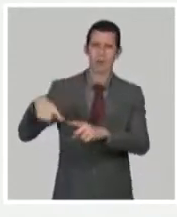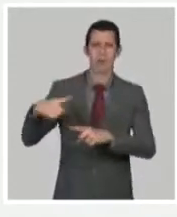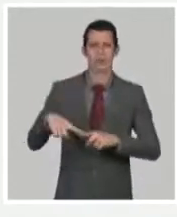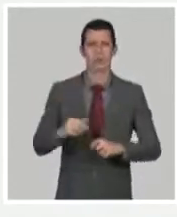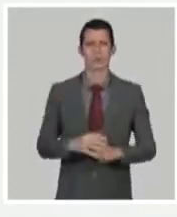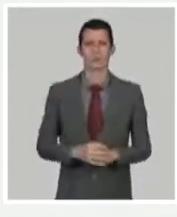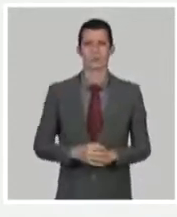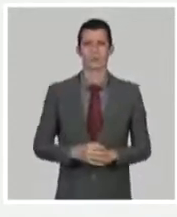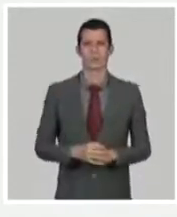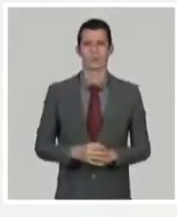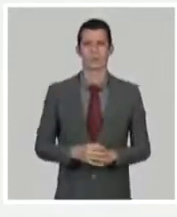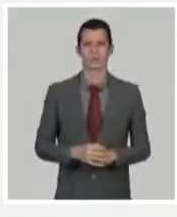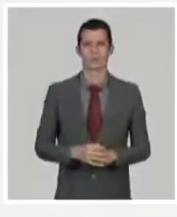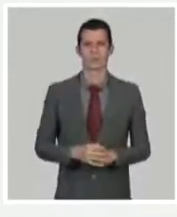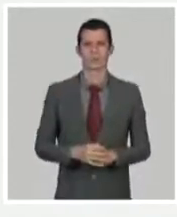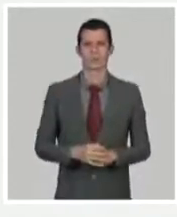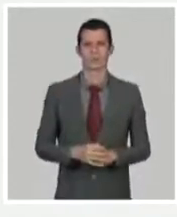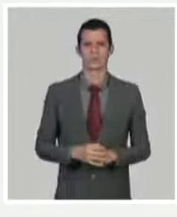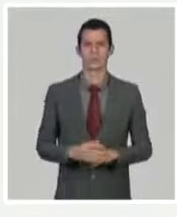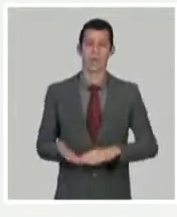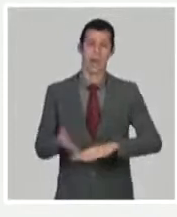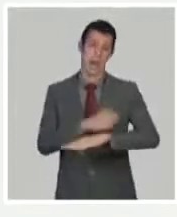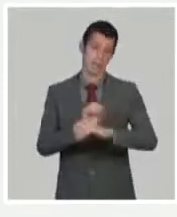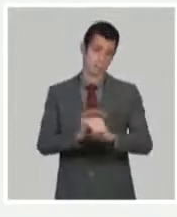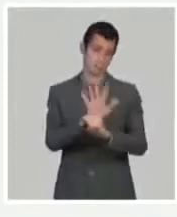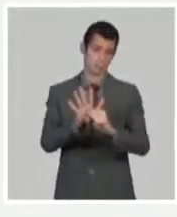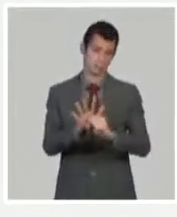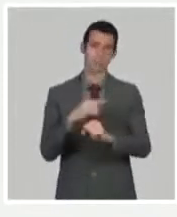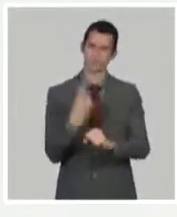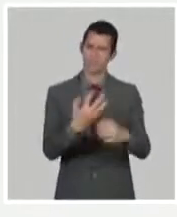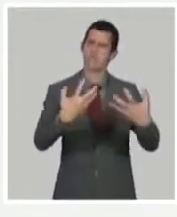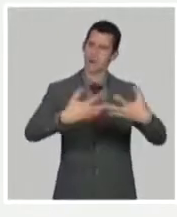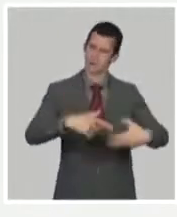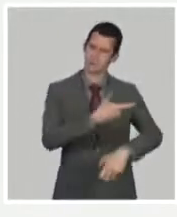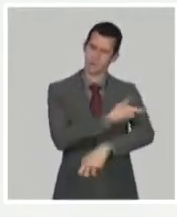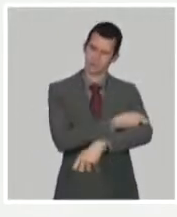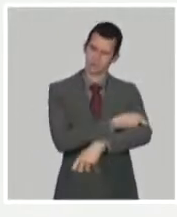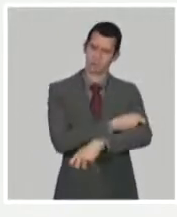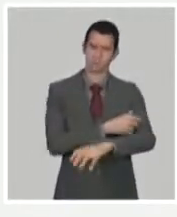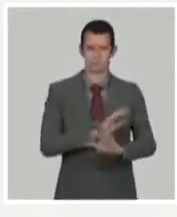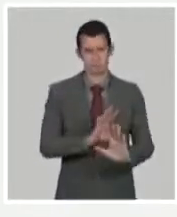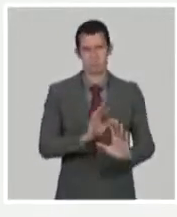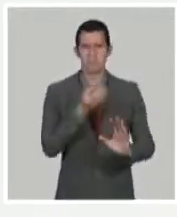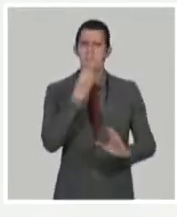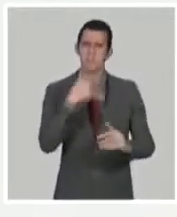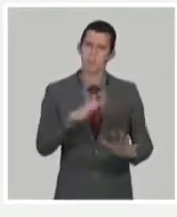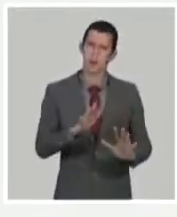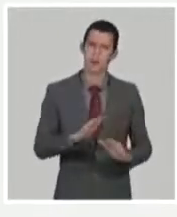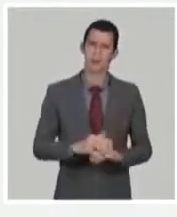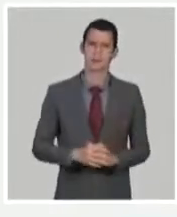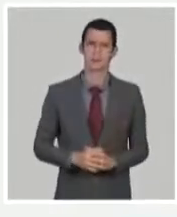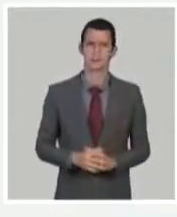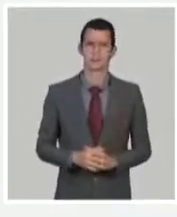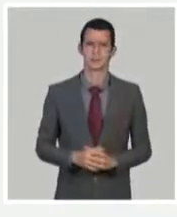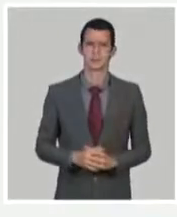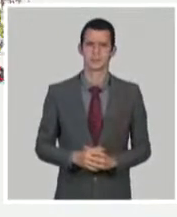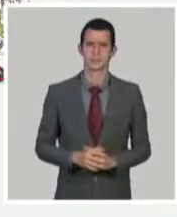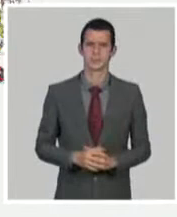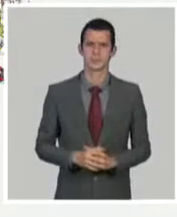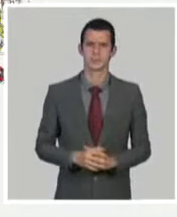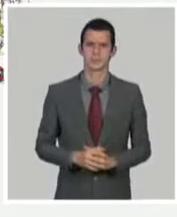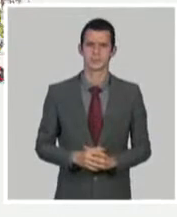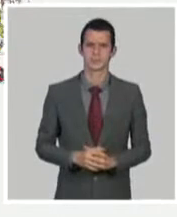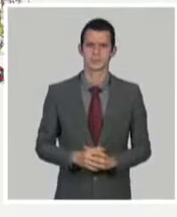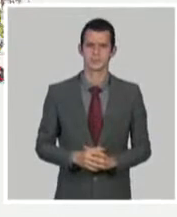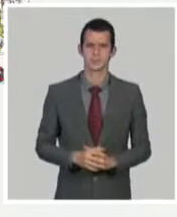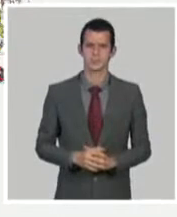el cáncer que también son un tipo de vacuna. De tal manera que, teniendo en cuenta también en la próxima pantalla